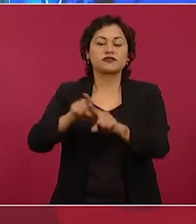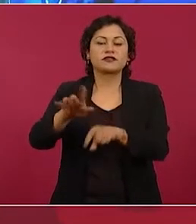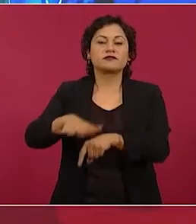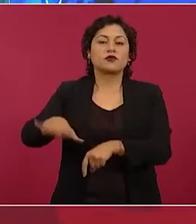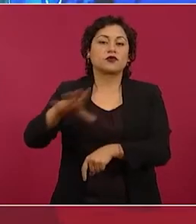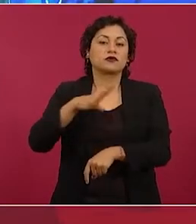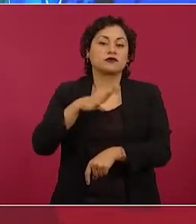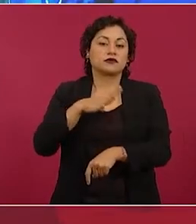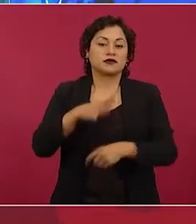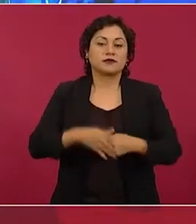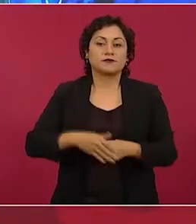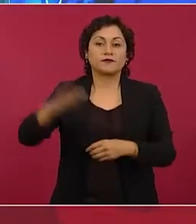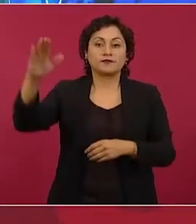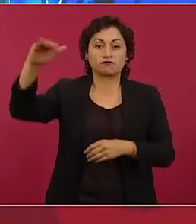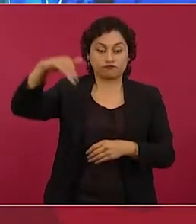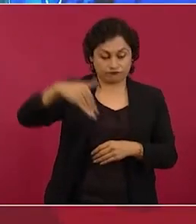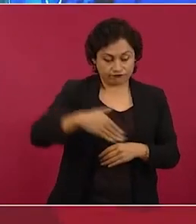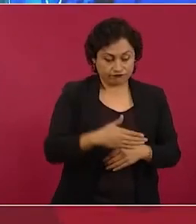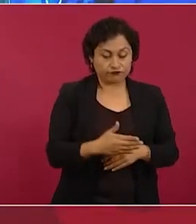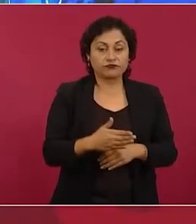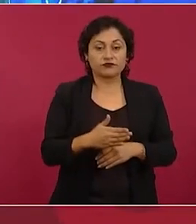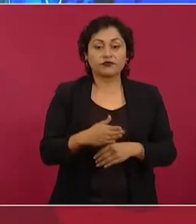y se llega aquí a Escarcega.